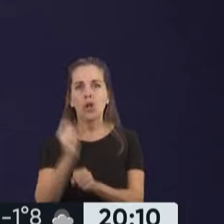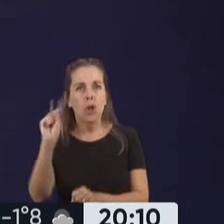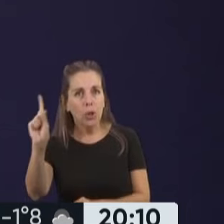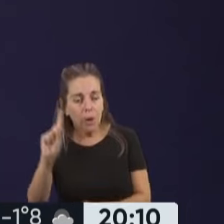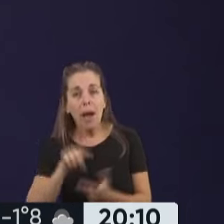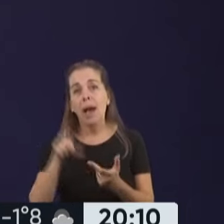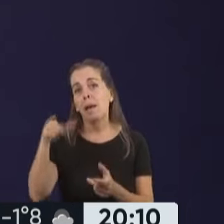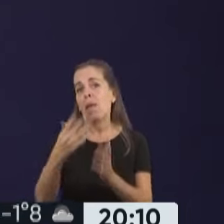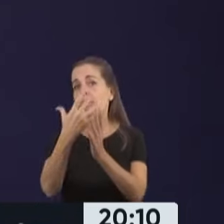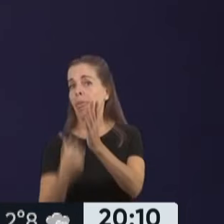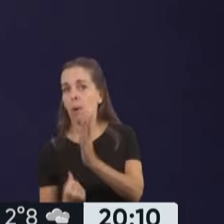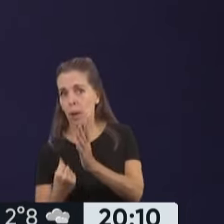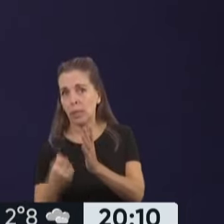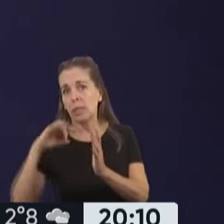cobra.